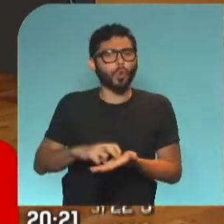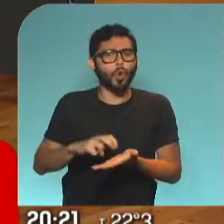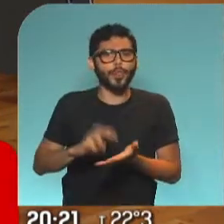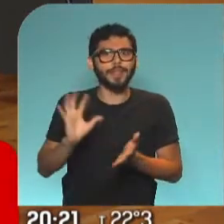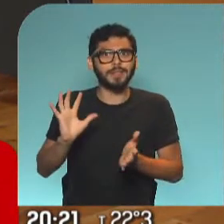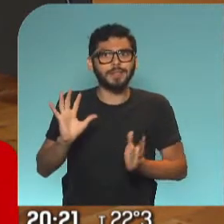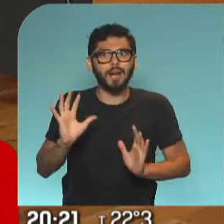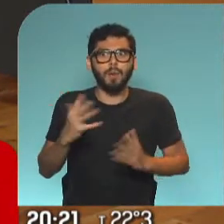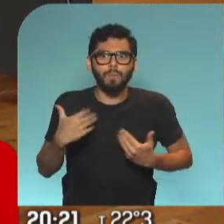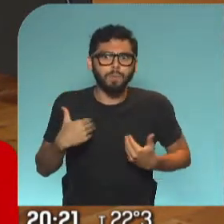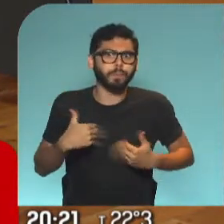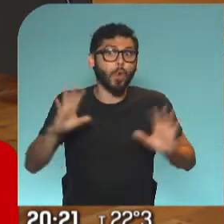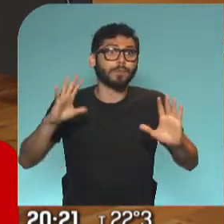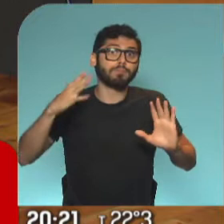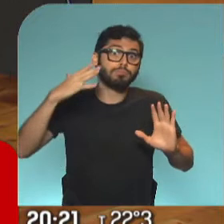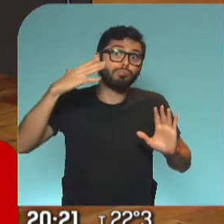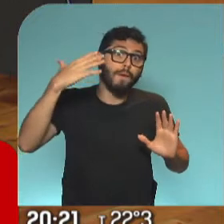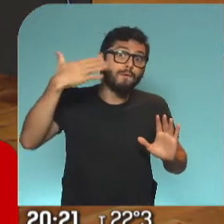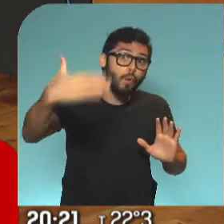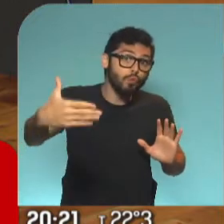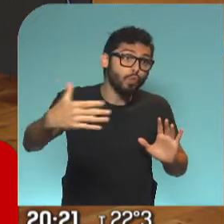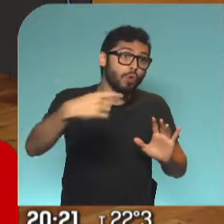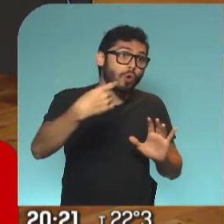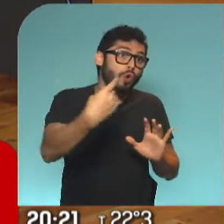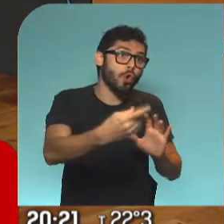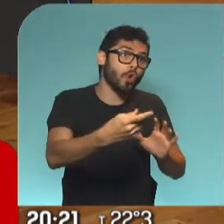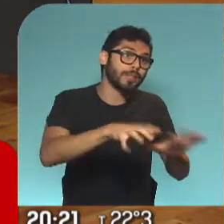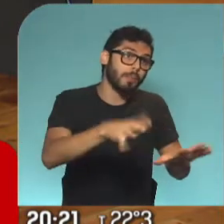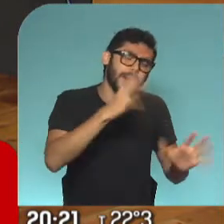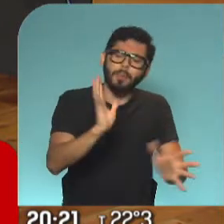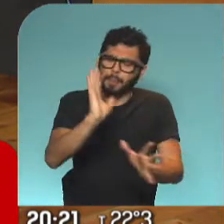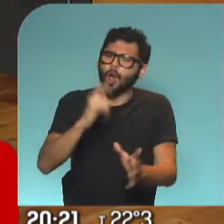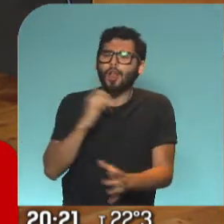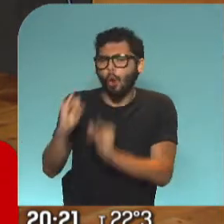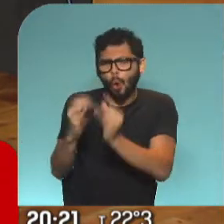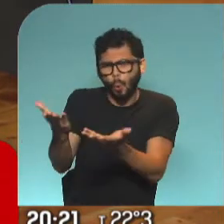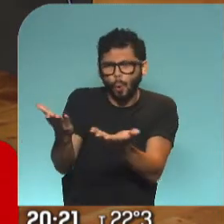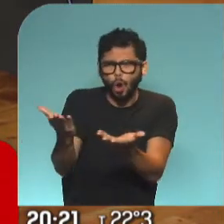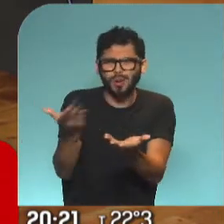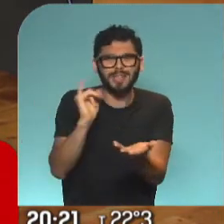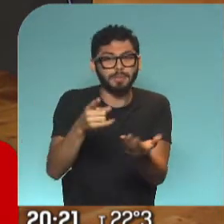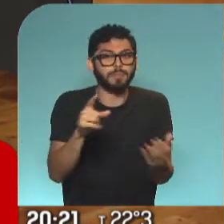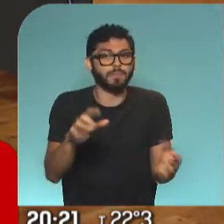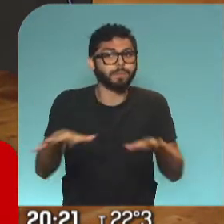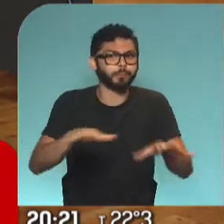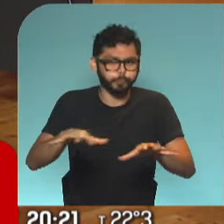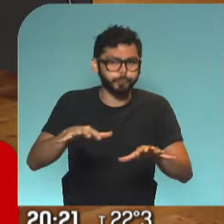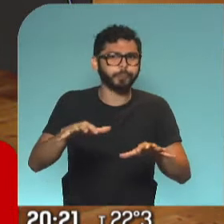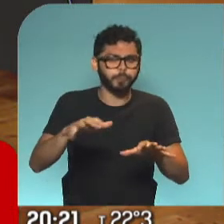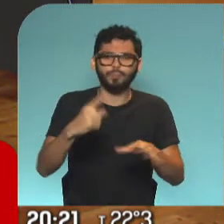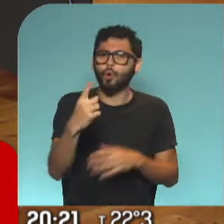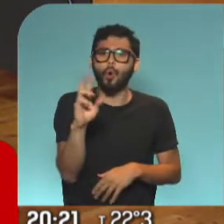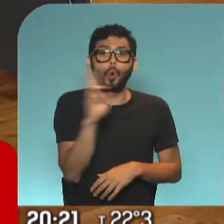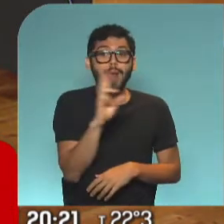rebotar a futuro en causas similares. Bueno, no te quiero robar información. Esa es una polémica, porque de se trata. Una